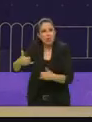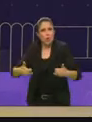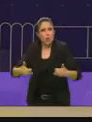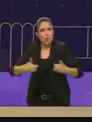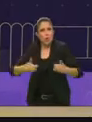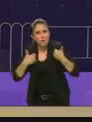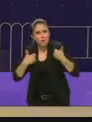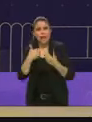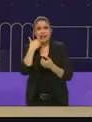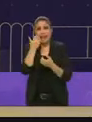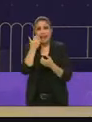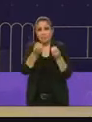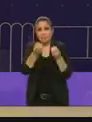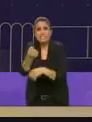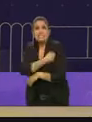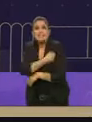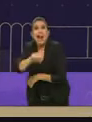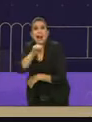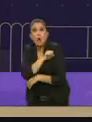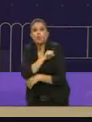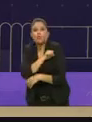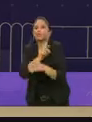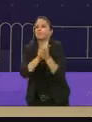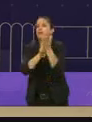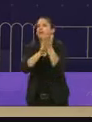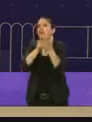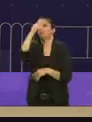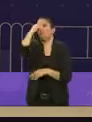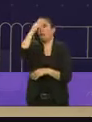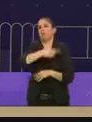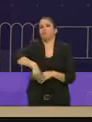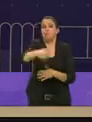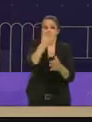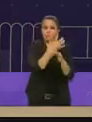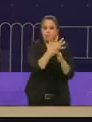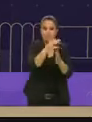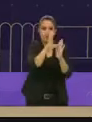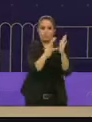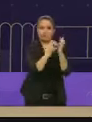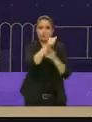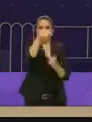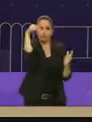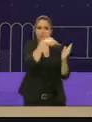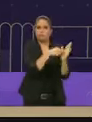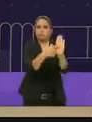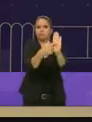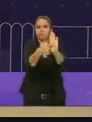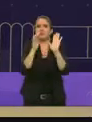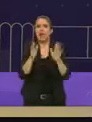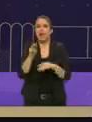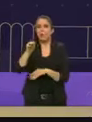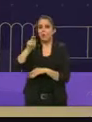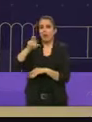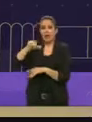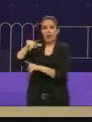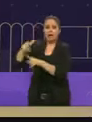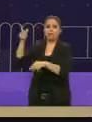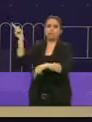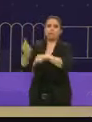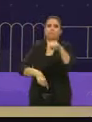la salud a todos. Es un derecho que esté en la Constitución y Morena se los quitó a los chilancos.